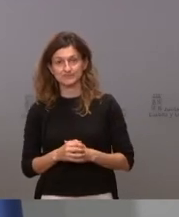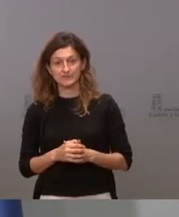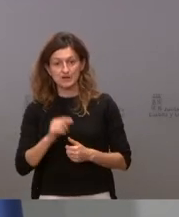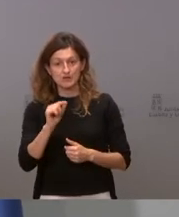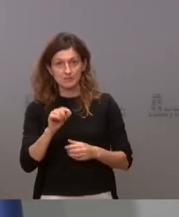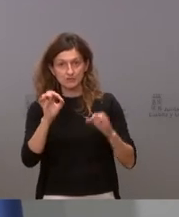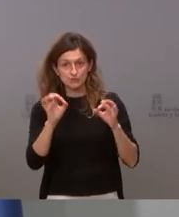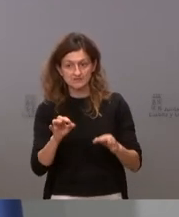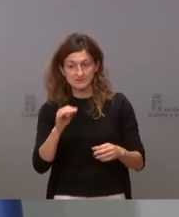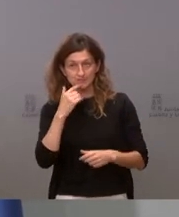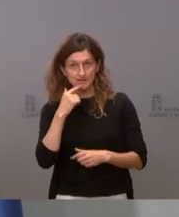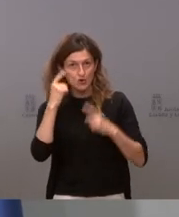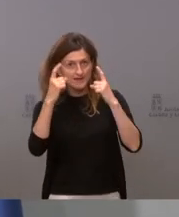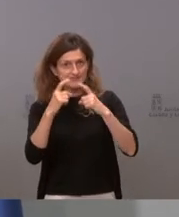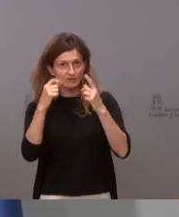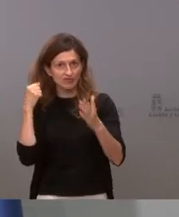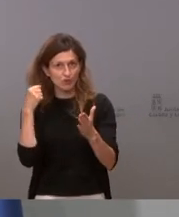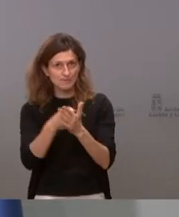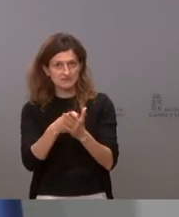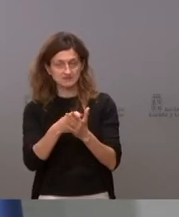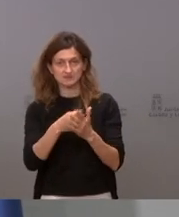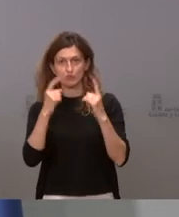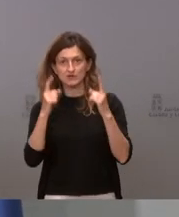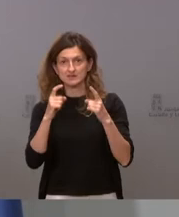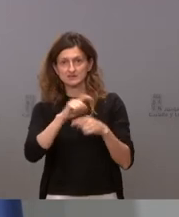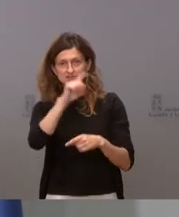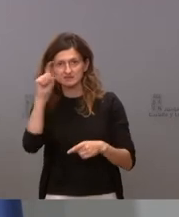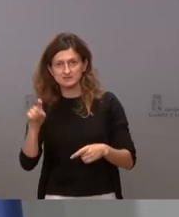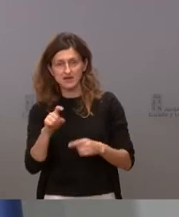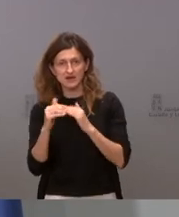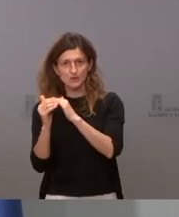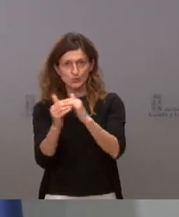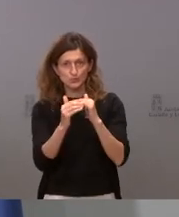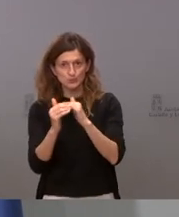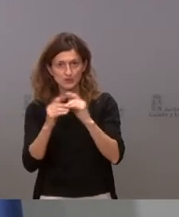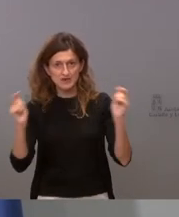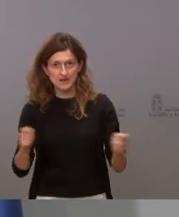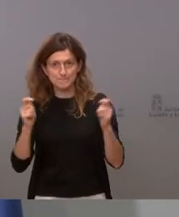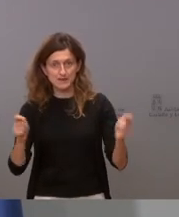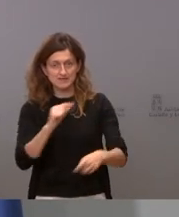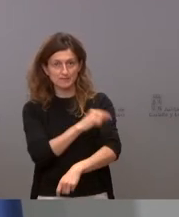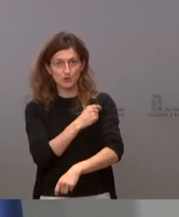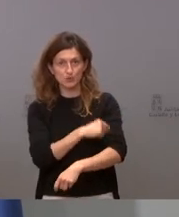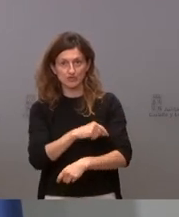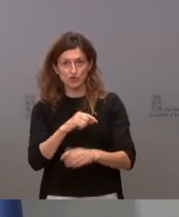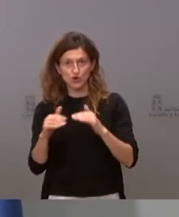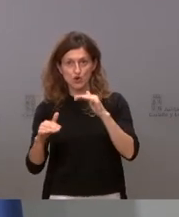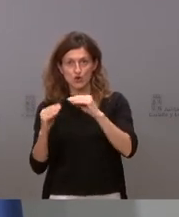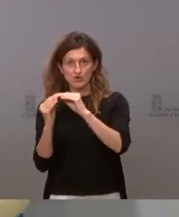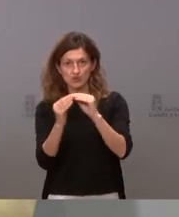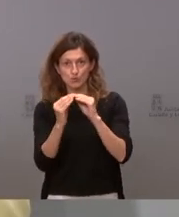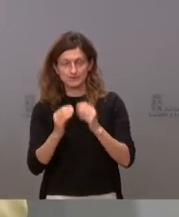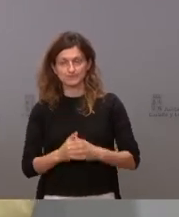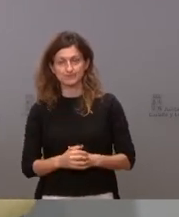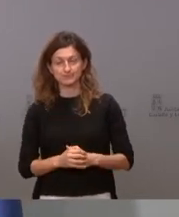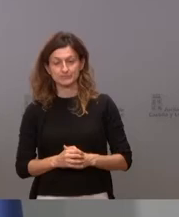pero ya le digo hacemos el esfuerzo máximo por intentar que sea la campaña de vacunación sea lo más homogénea posible